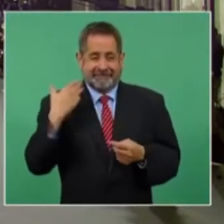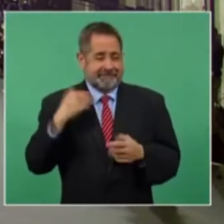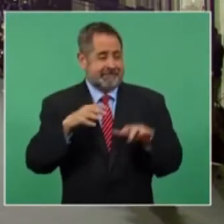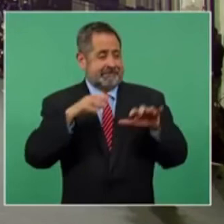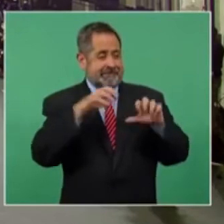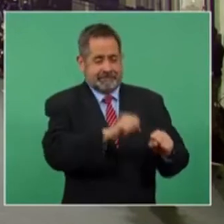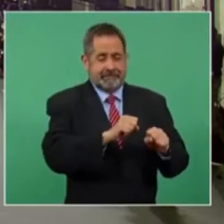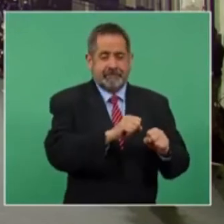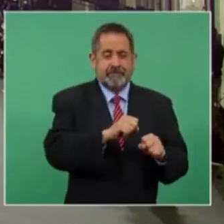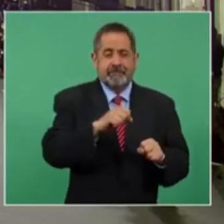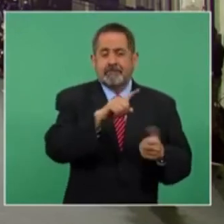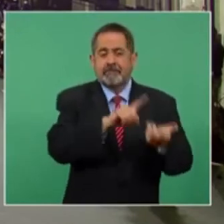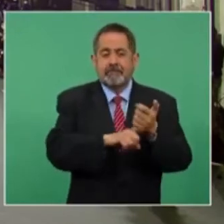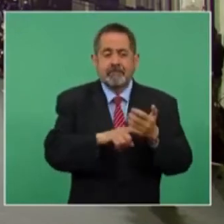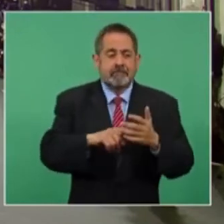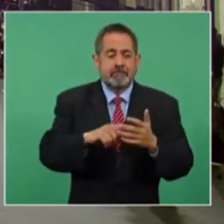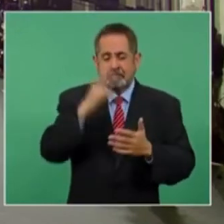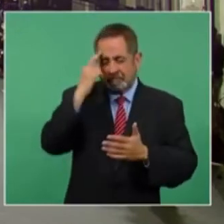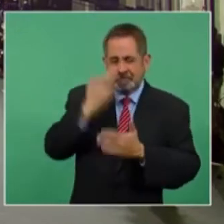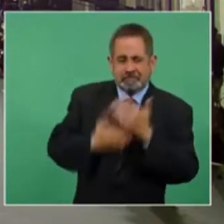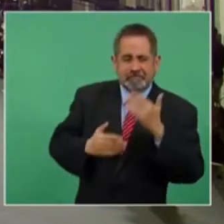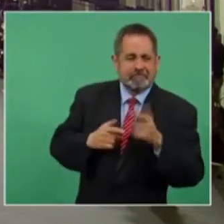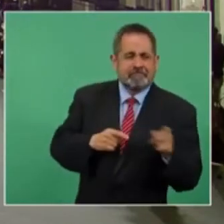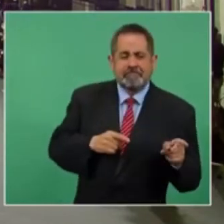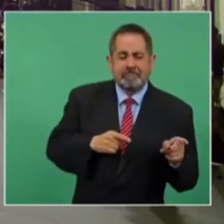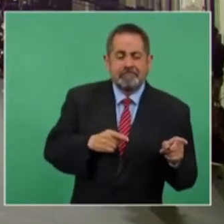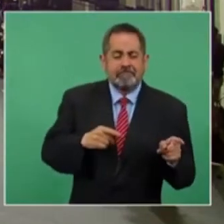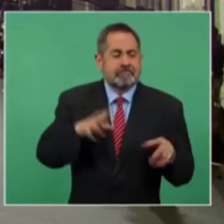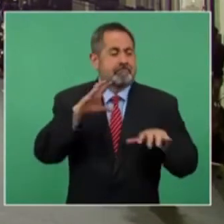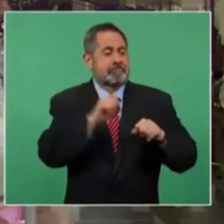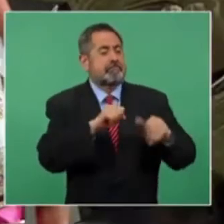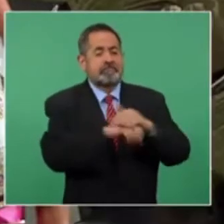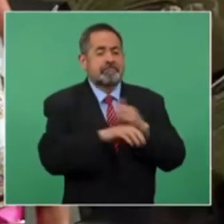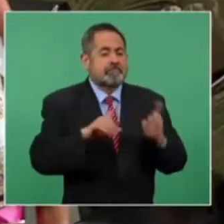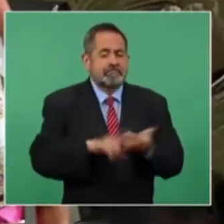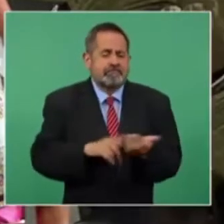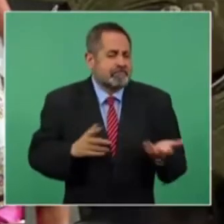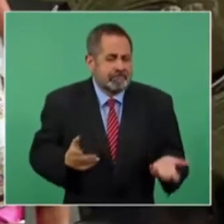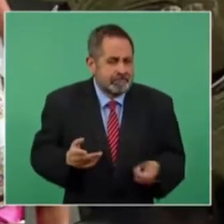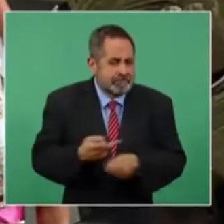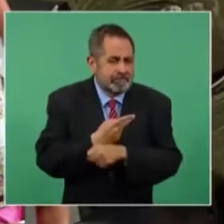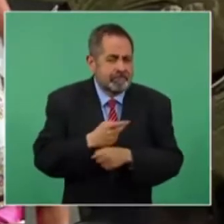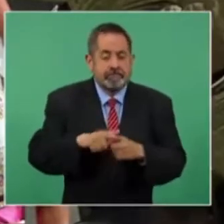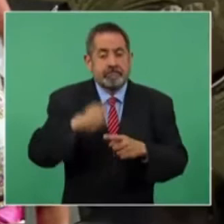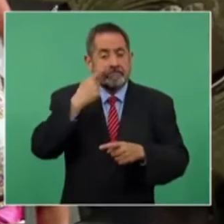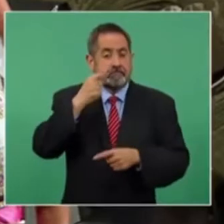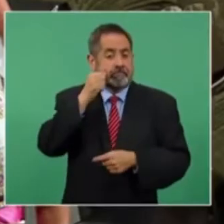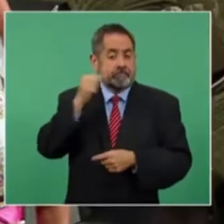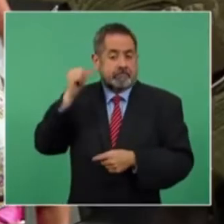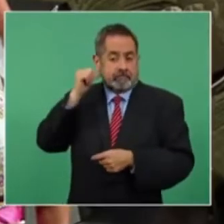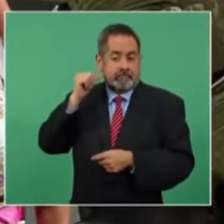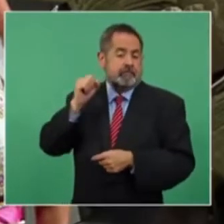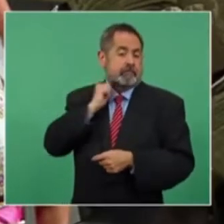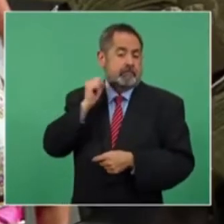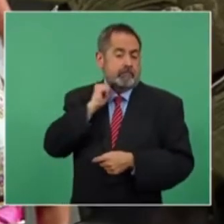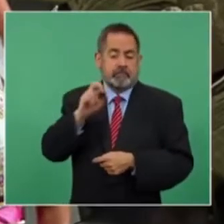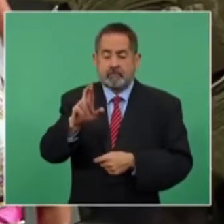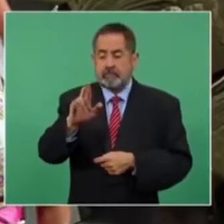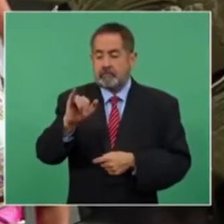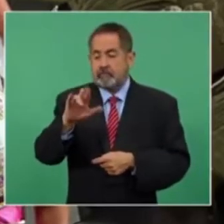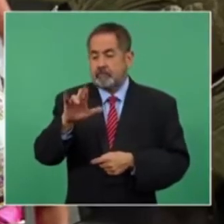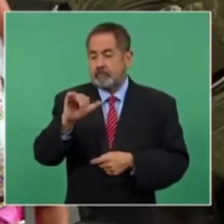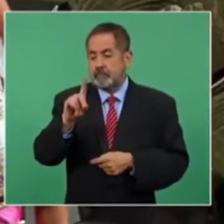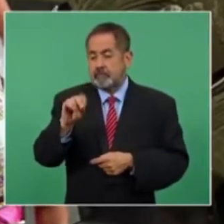delito de ultrajes a la autoridad. Por su parte, ayer mismo el senador Ricardo Monreal,